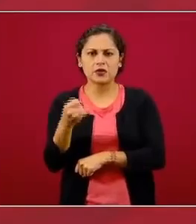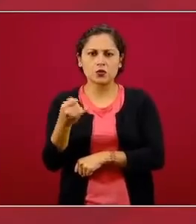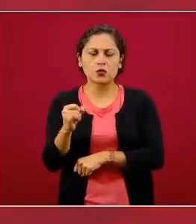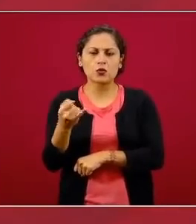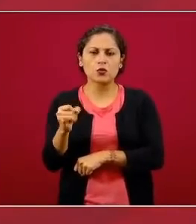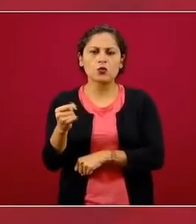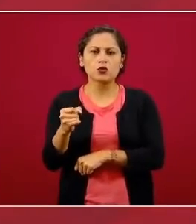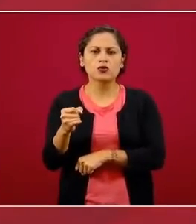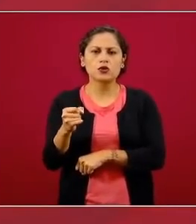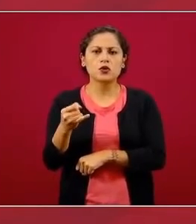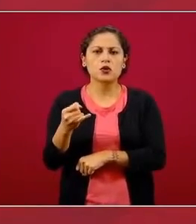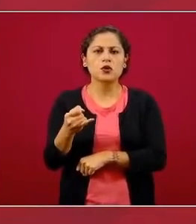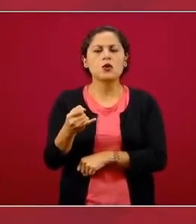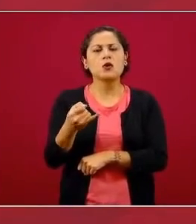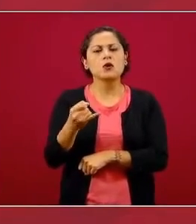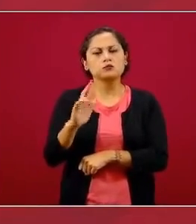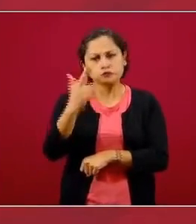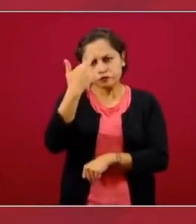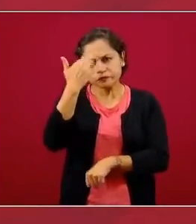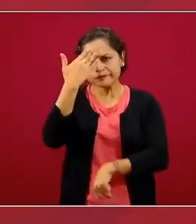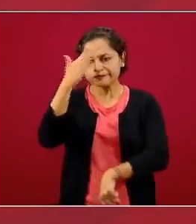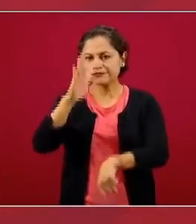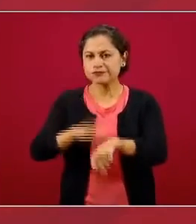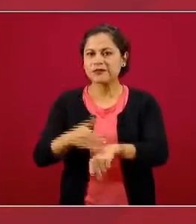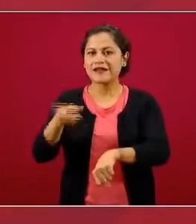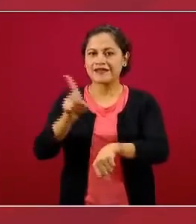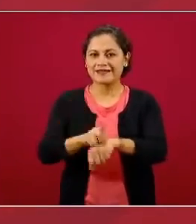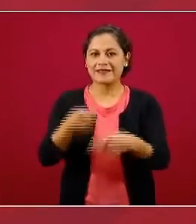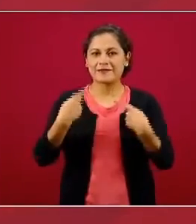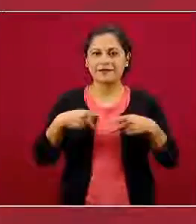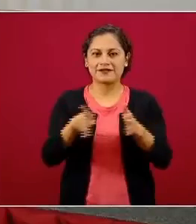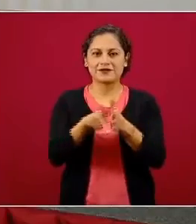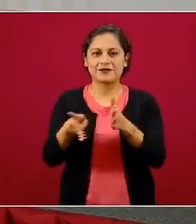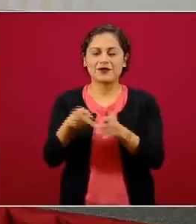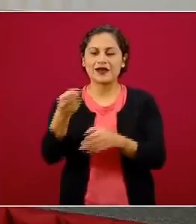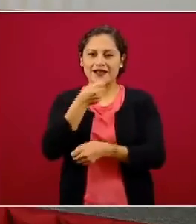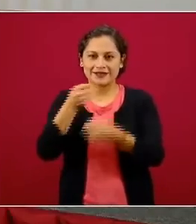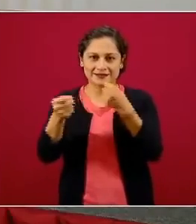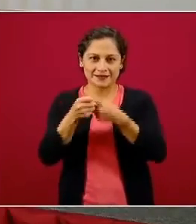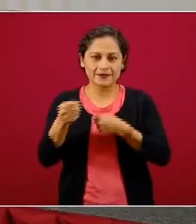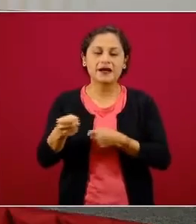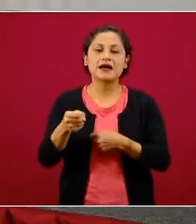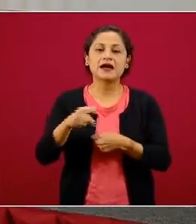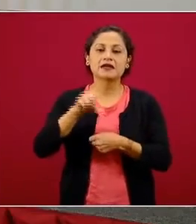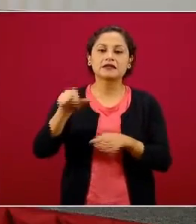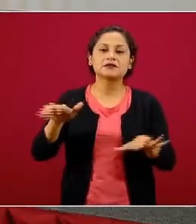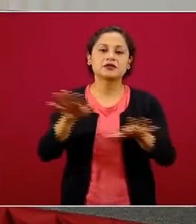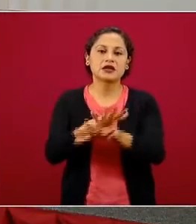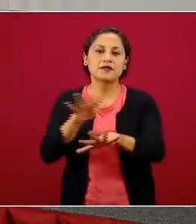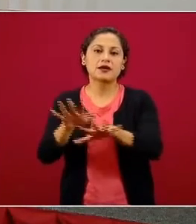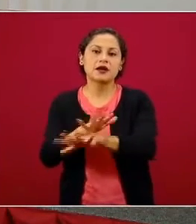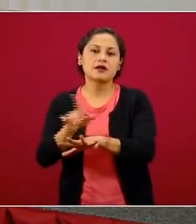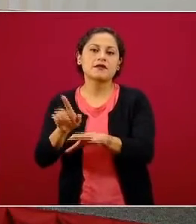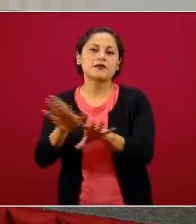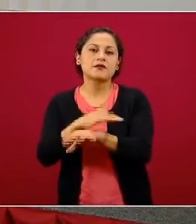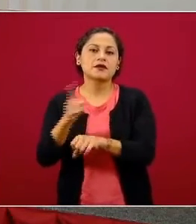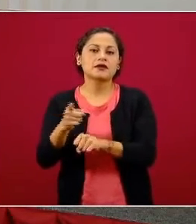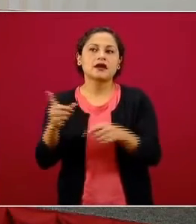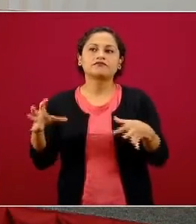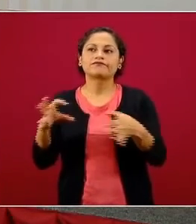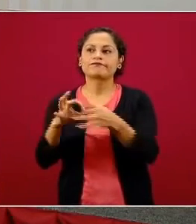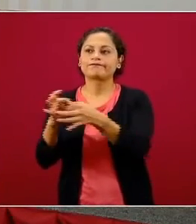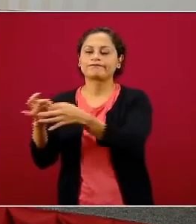hace ya varios años, exacto, y que luego se fue cambiando a otros días cuando se juntó con el 3 de mayo como el Día de la Libertad de Expresión.